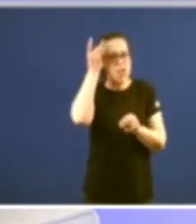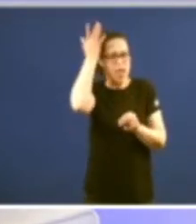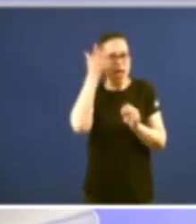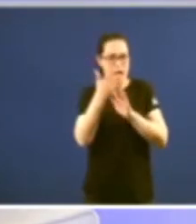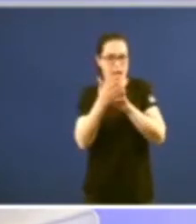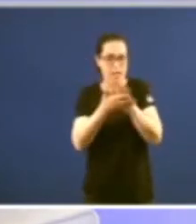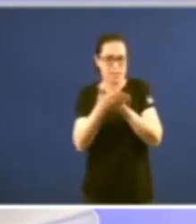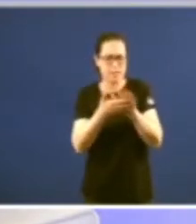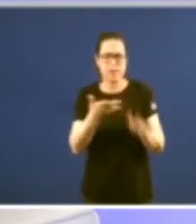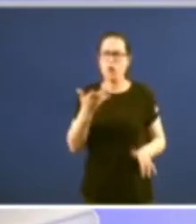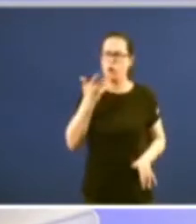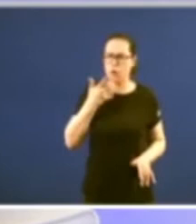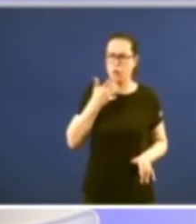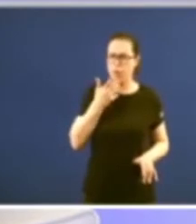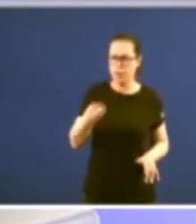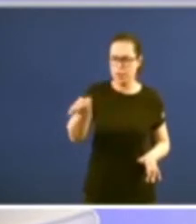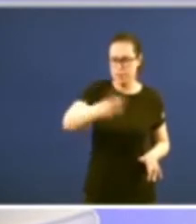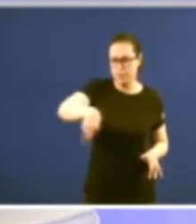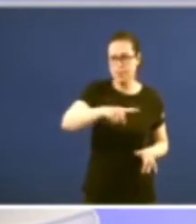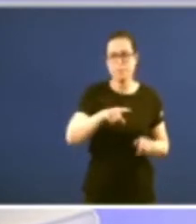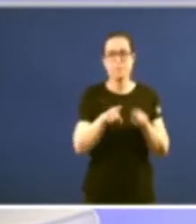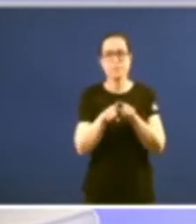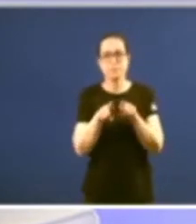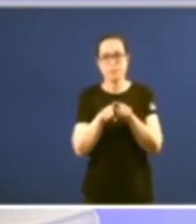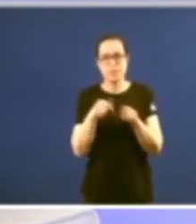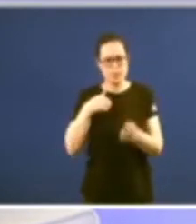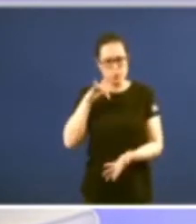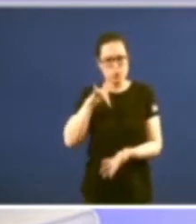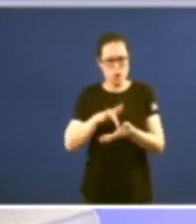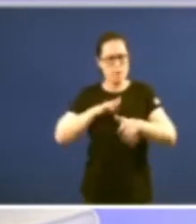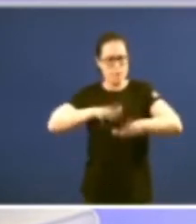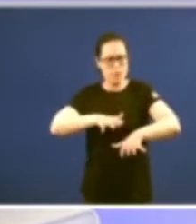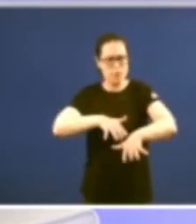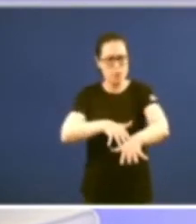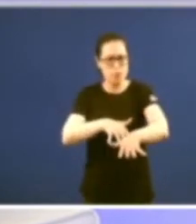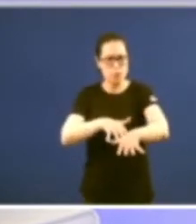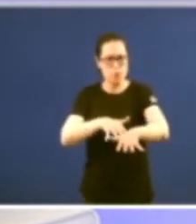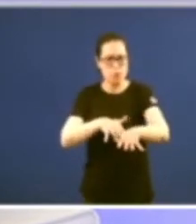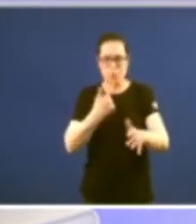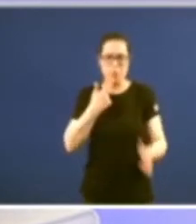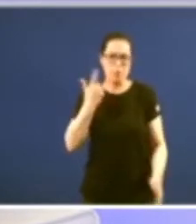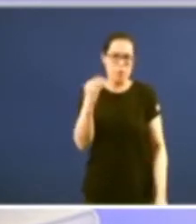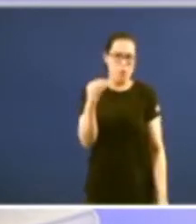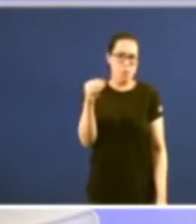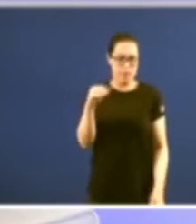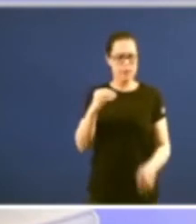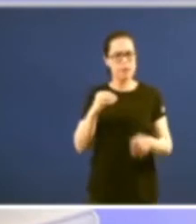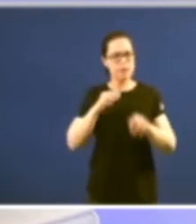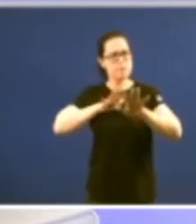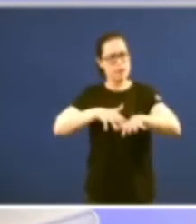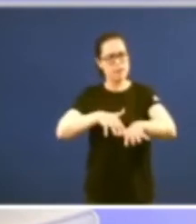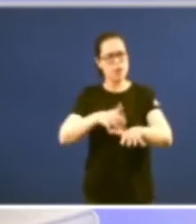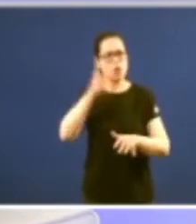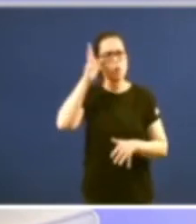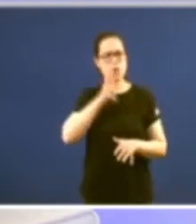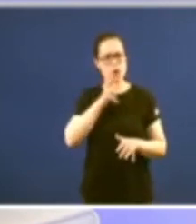ben conhecida se organiza eu estuve naquela manifestación era un pouco máis contra paz pero estuve naquela manifestación en